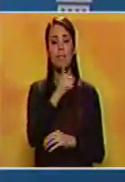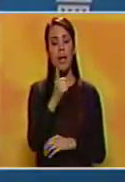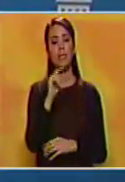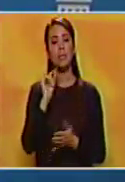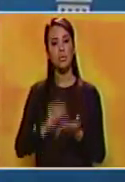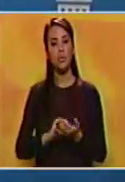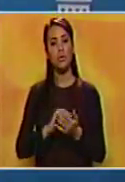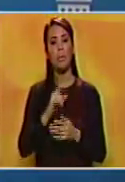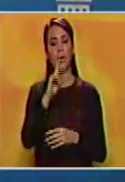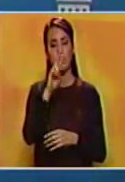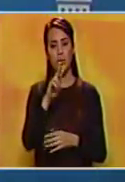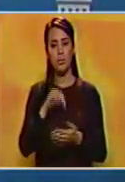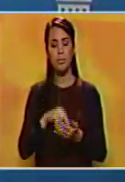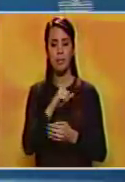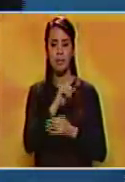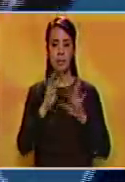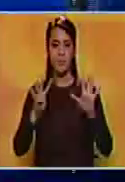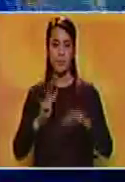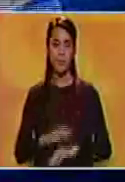para el 2019.